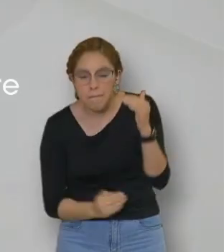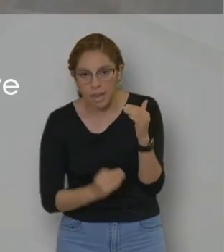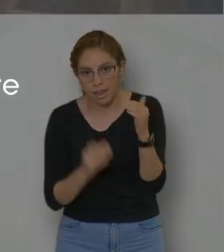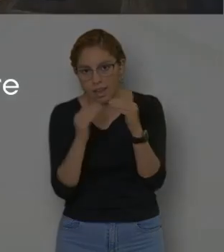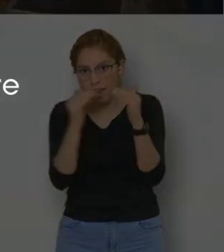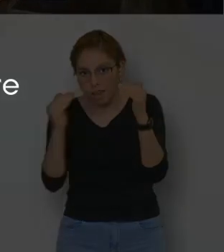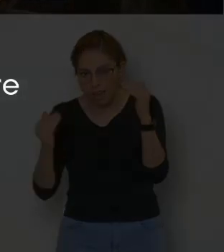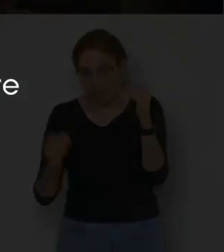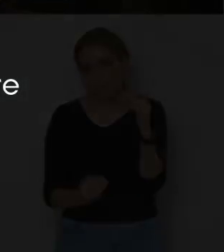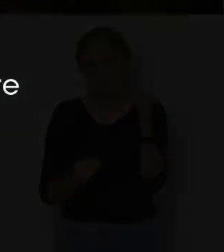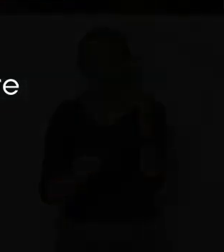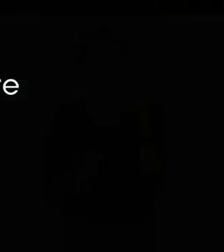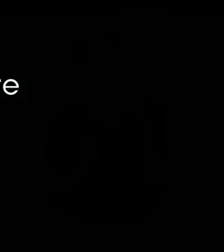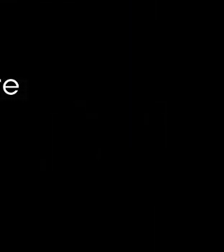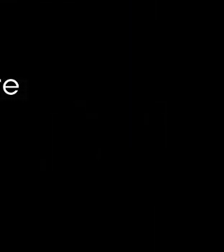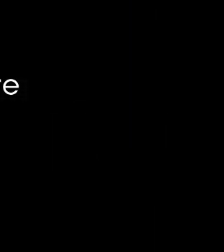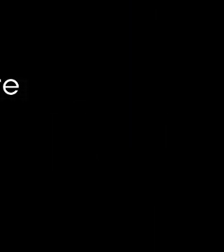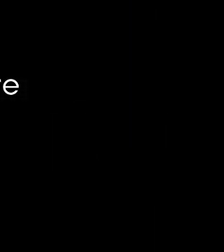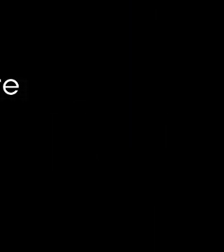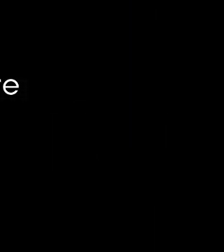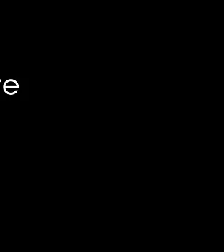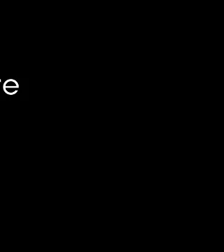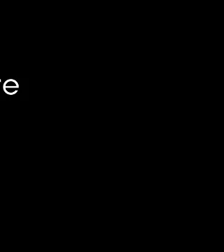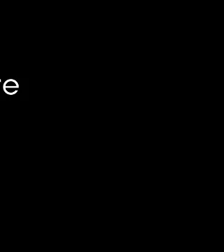Como resultado de estas actividades…